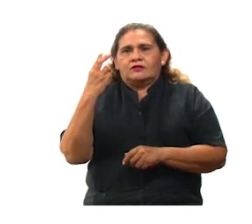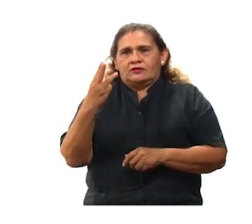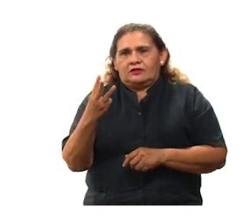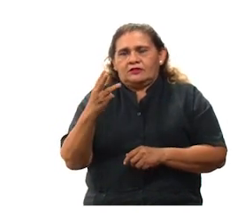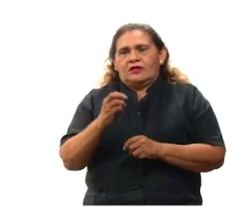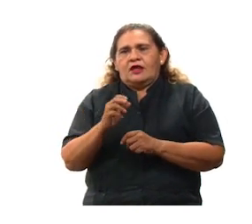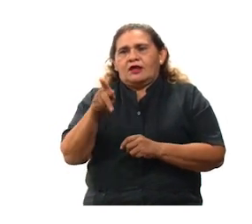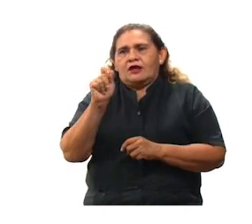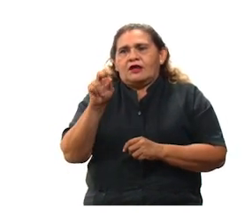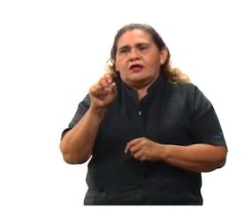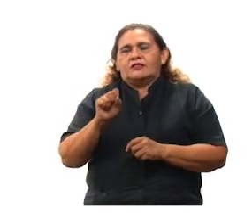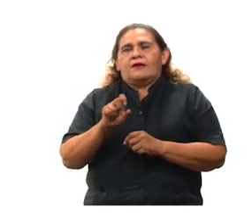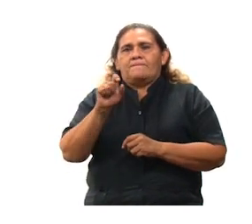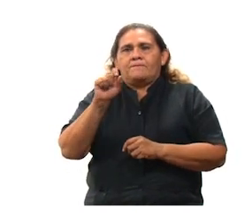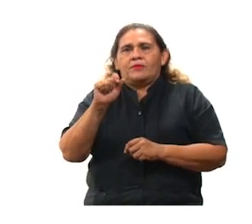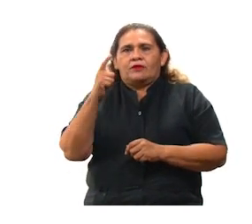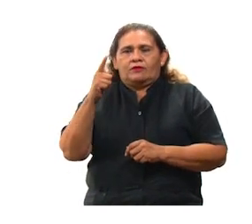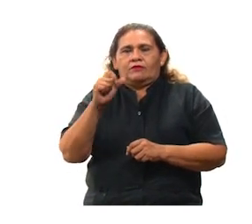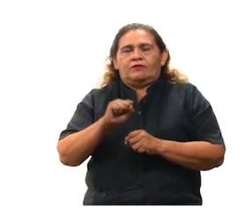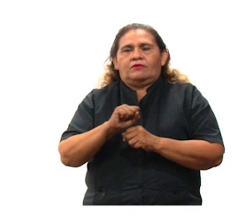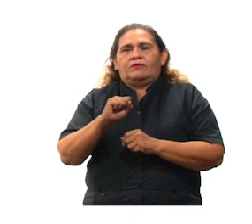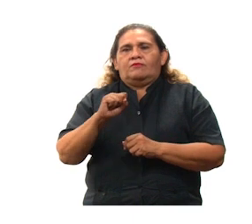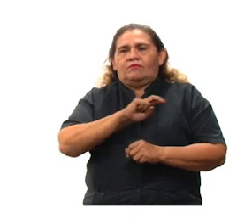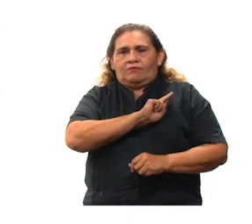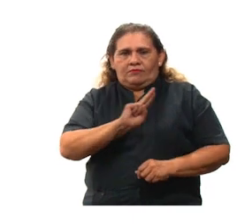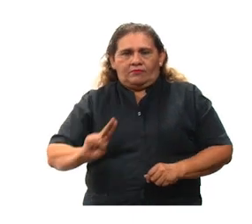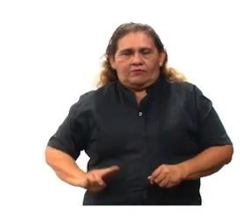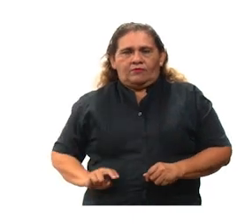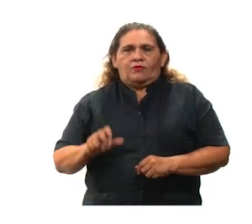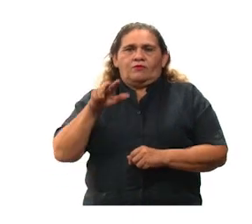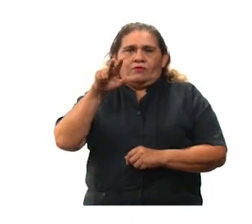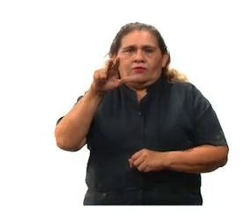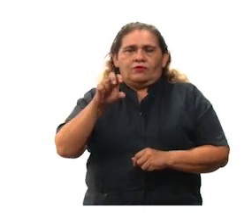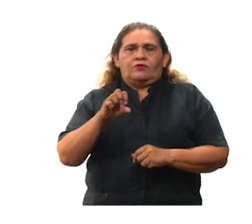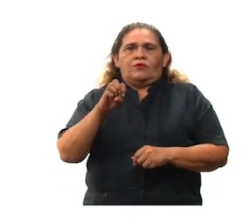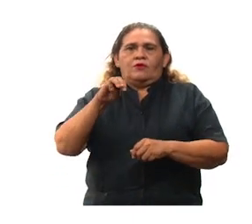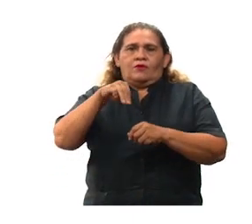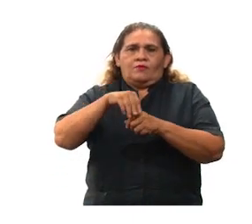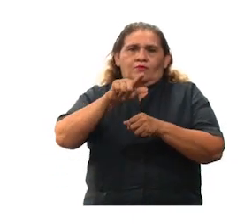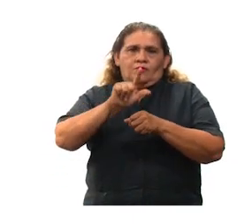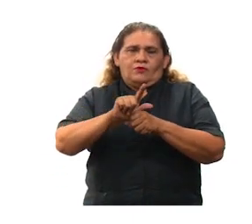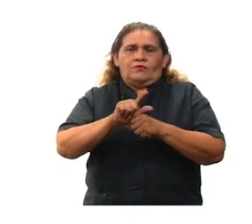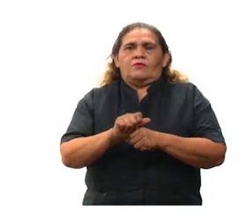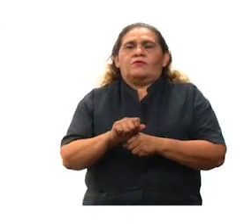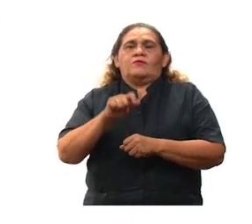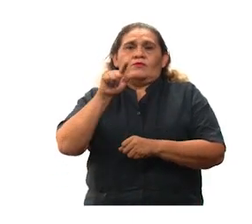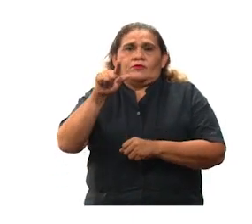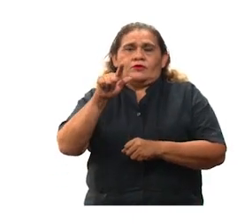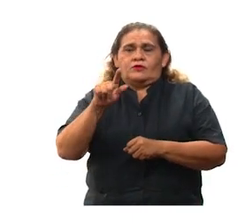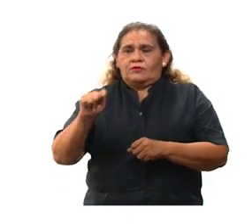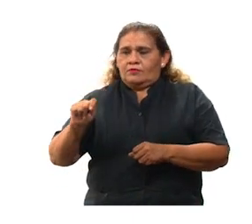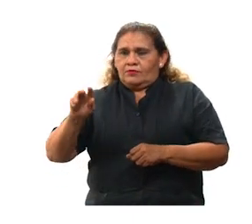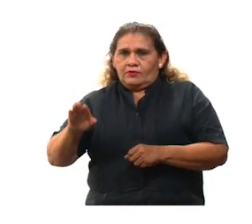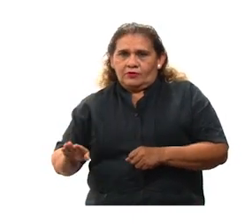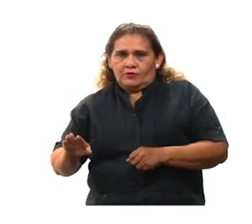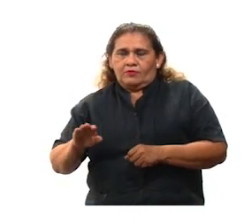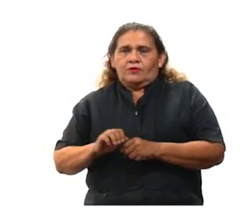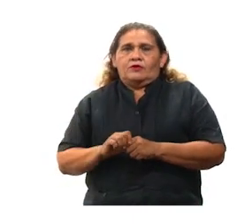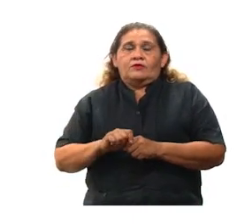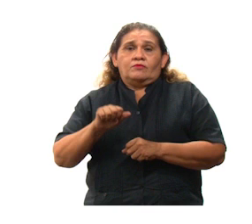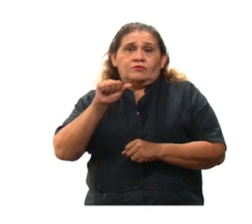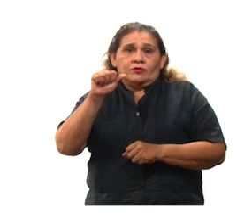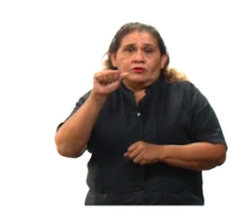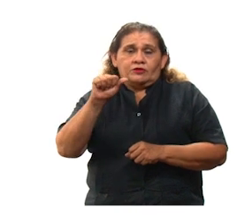en Acanqué, 27 en Umam, 18 en Motul, 17 en Tisimim, 16 en